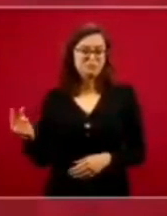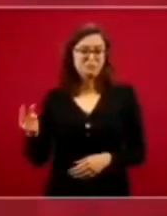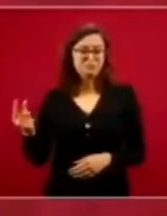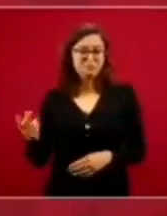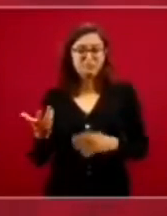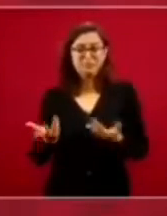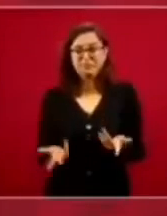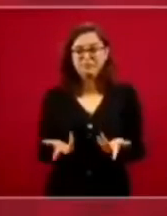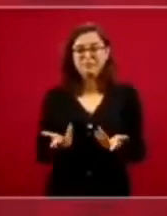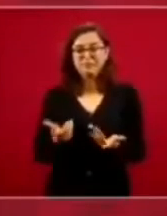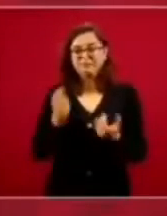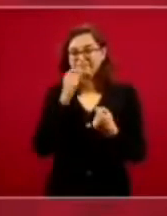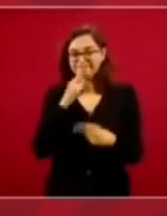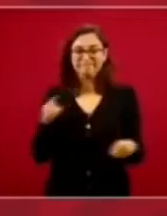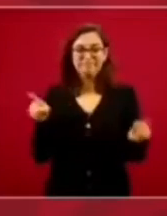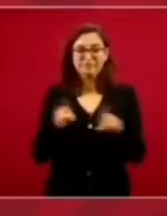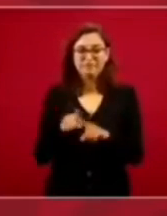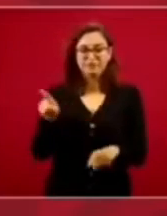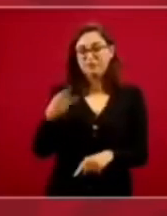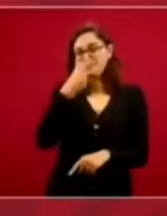y lo mismo Krause,